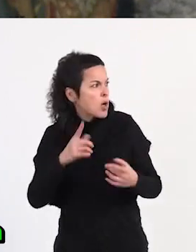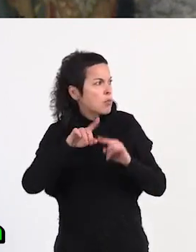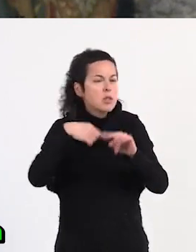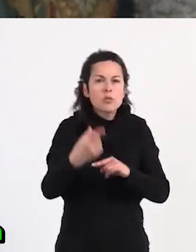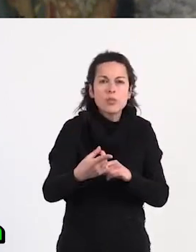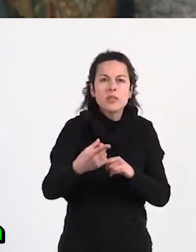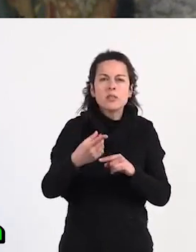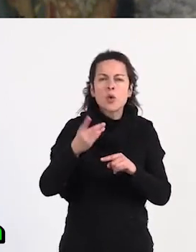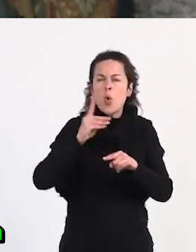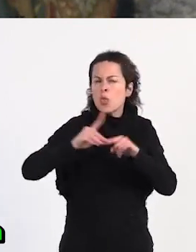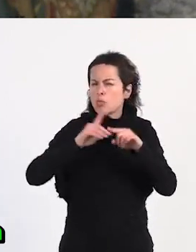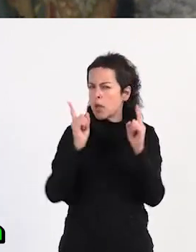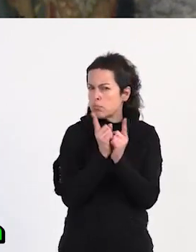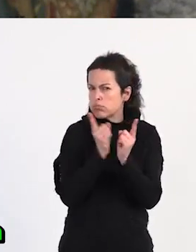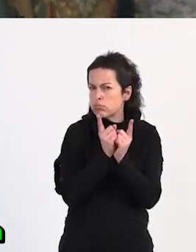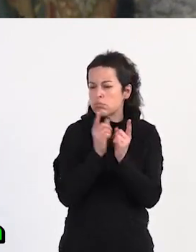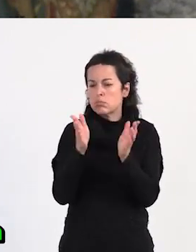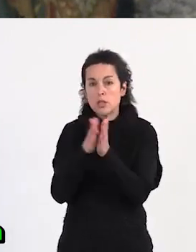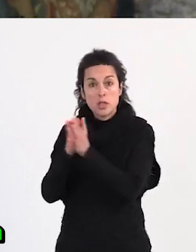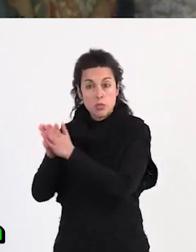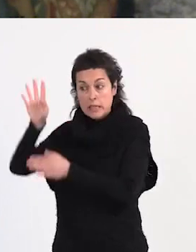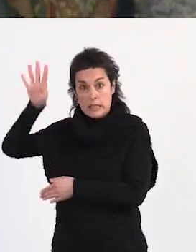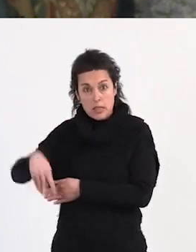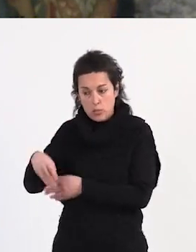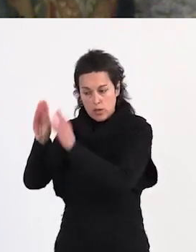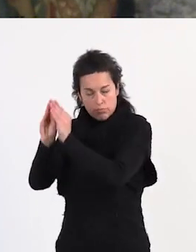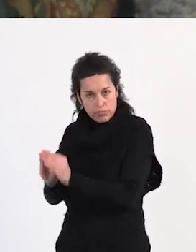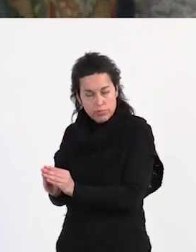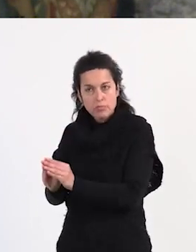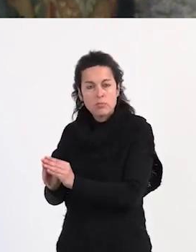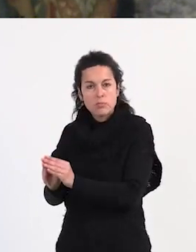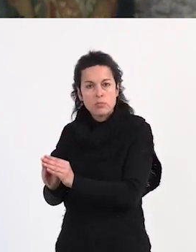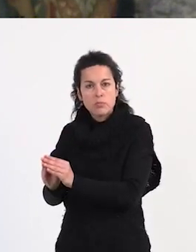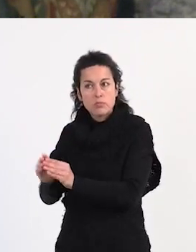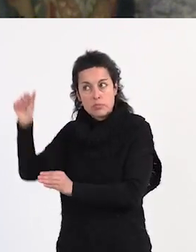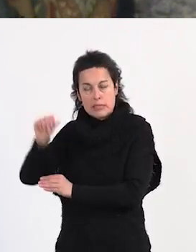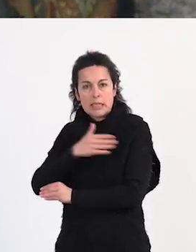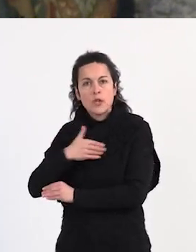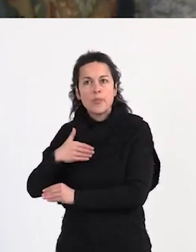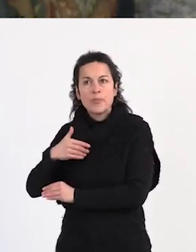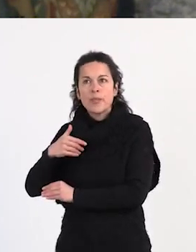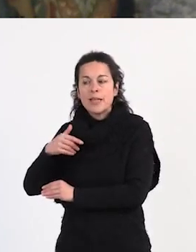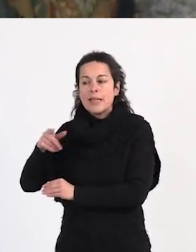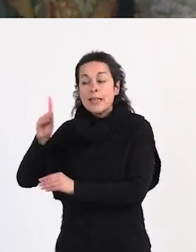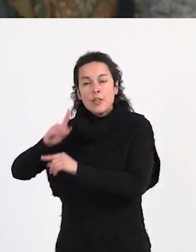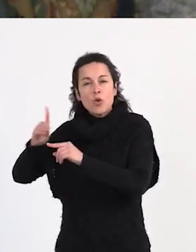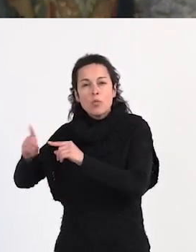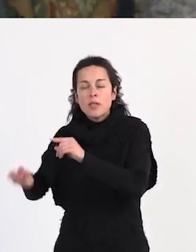pasar un pequeño documental que hicieron las compañeras de Cataluña en respuesta a